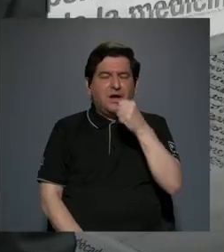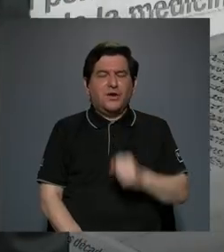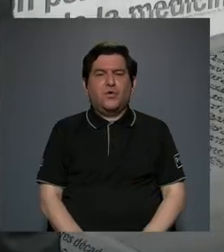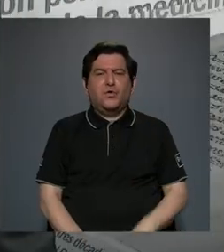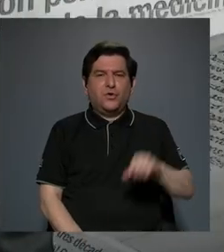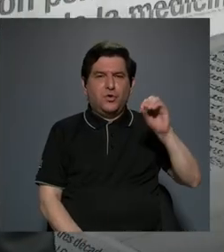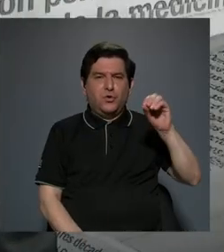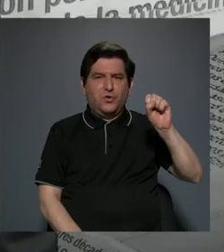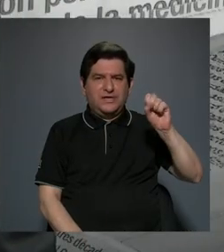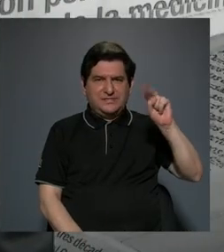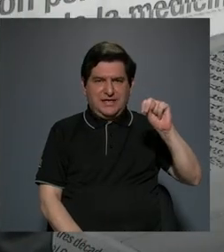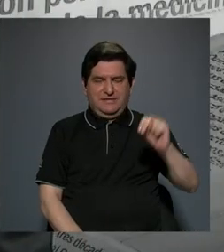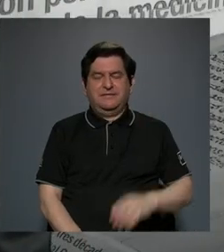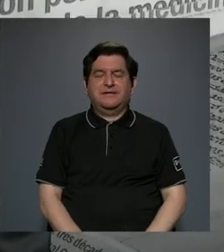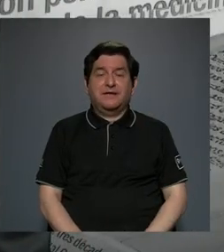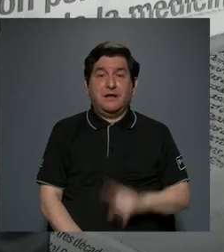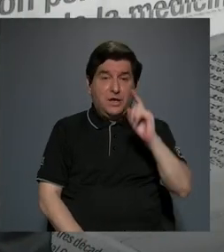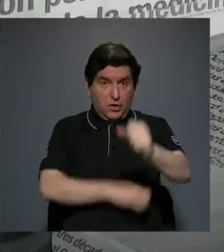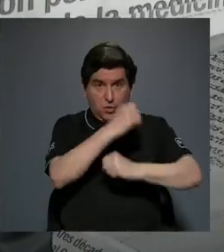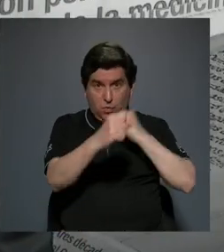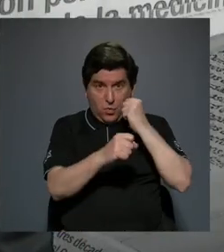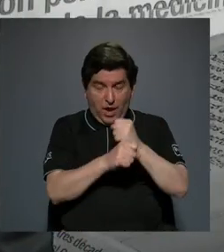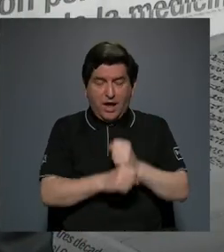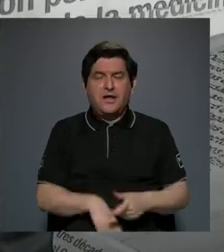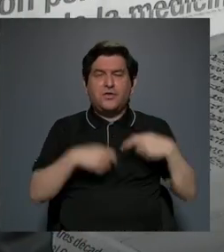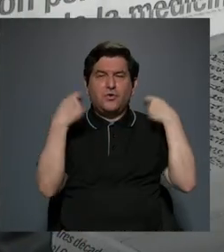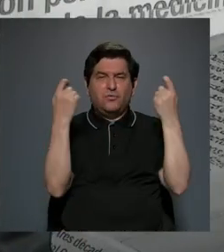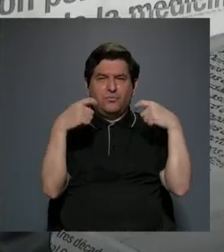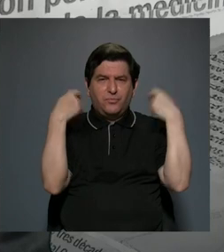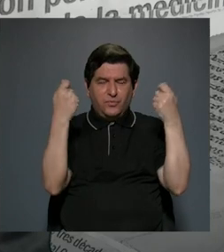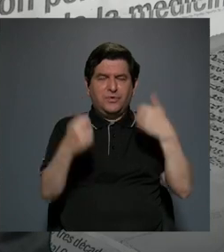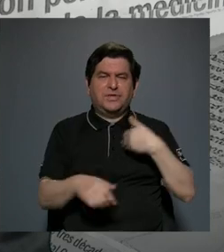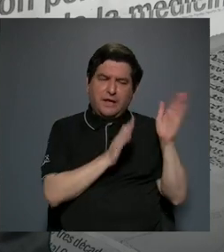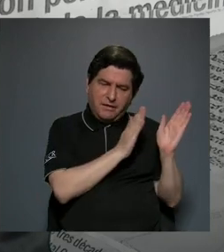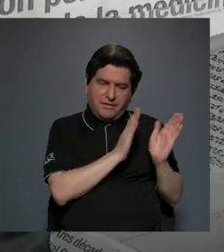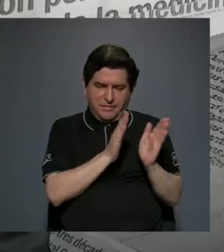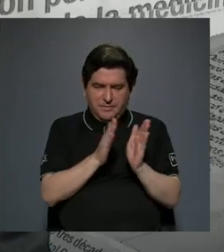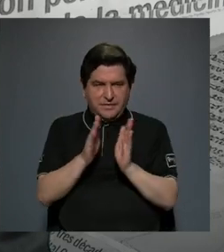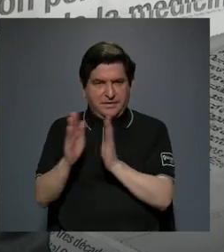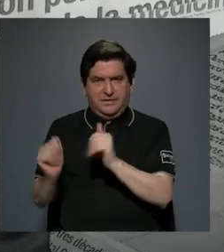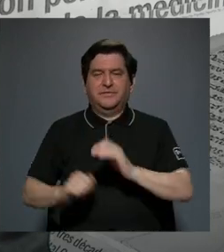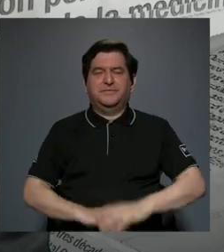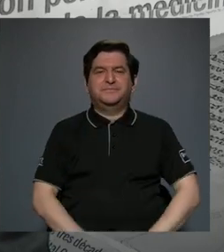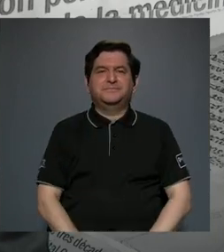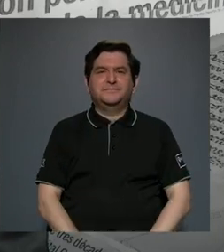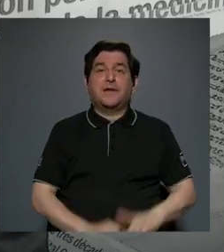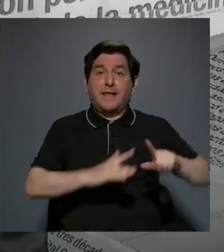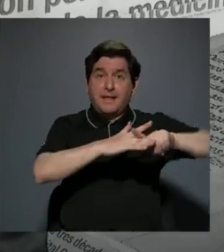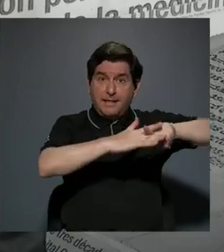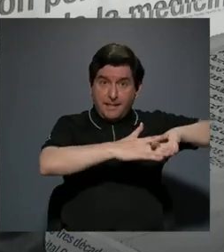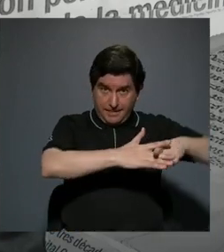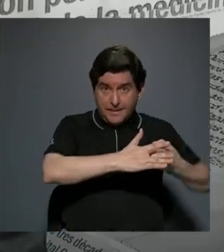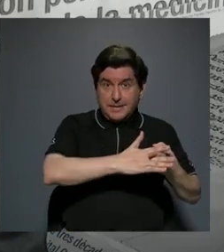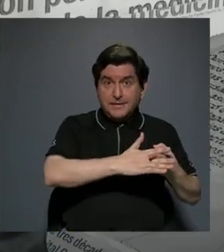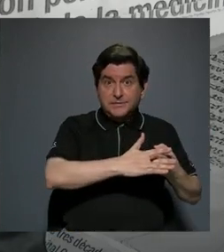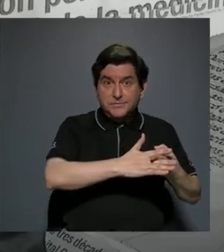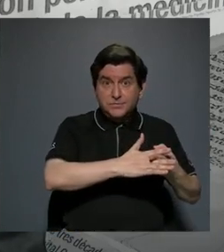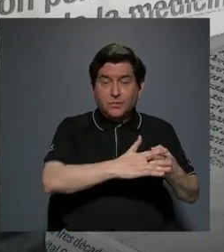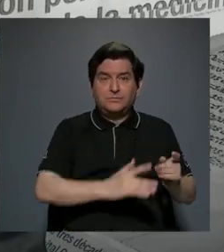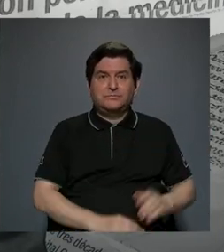un año de celebración lo que teníamos organizado y el inicio fue